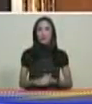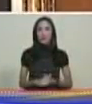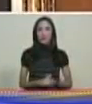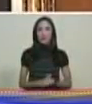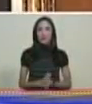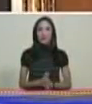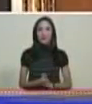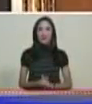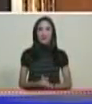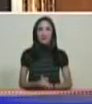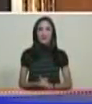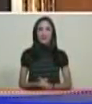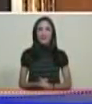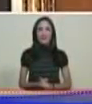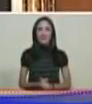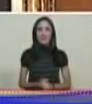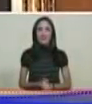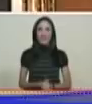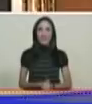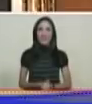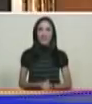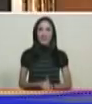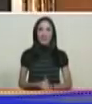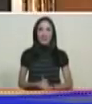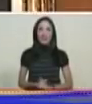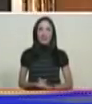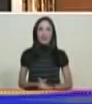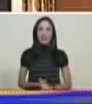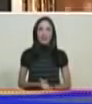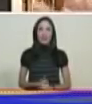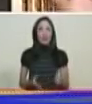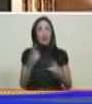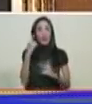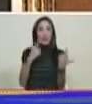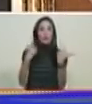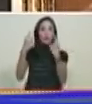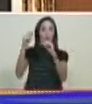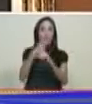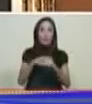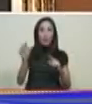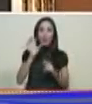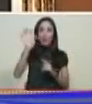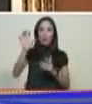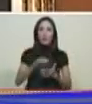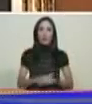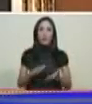se ha ido como esclavos económicos al exterior un grupo un puñado